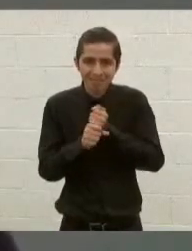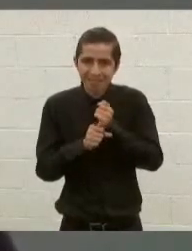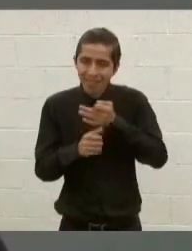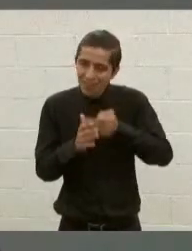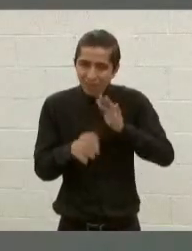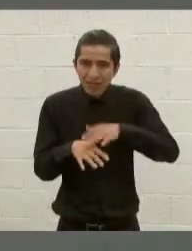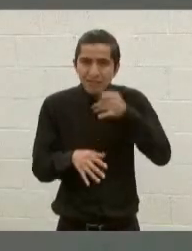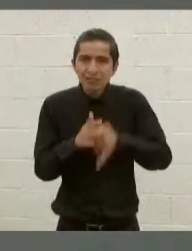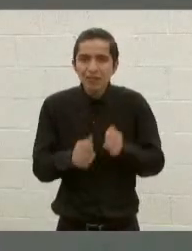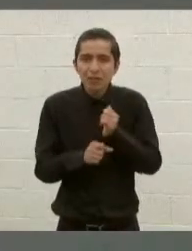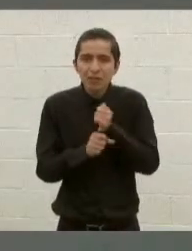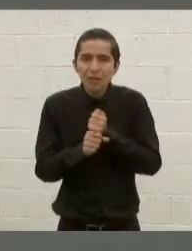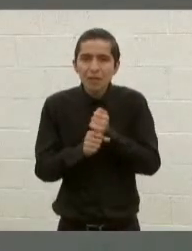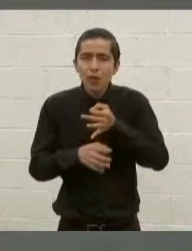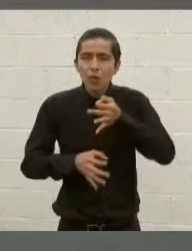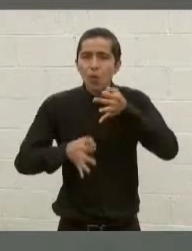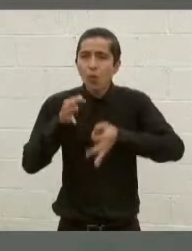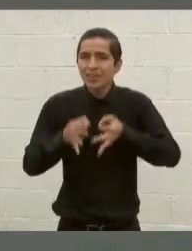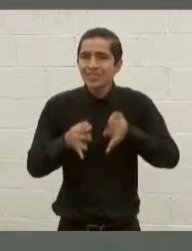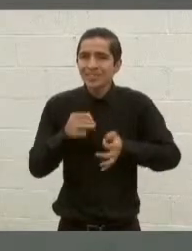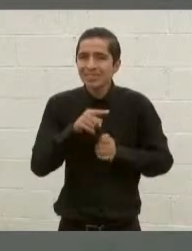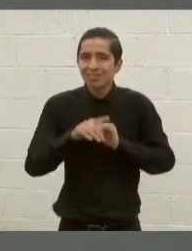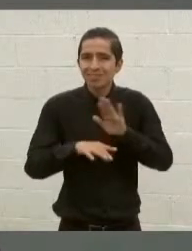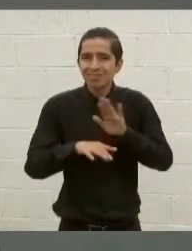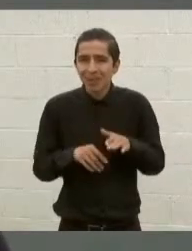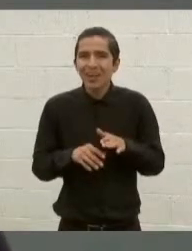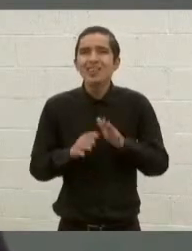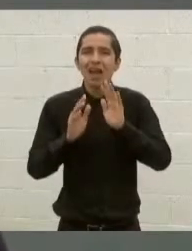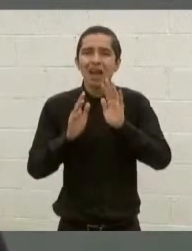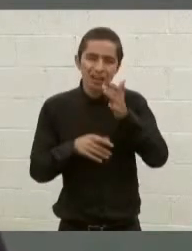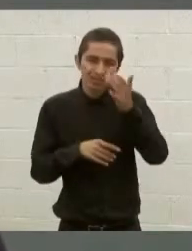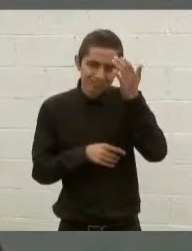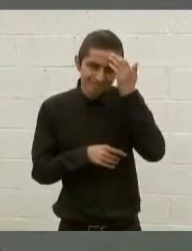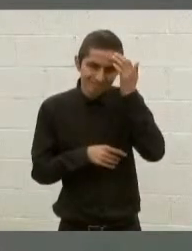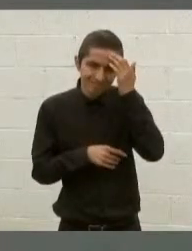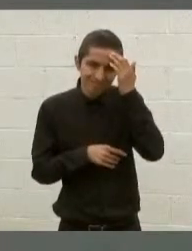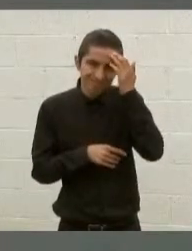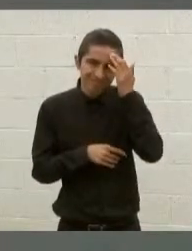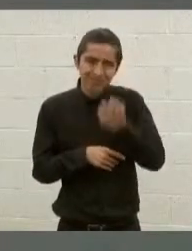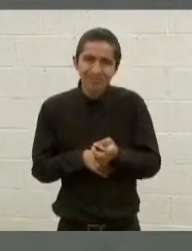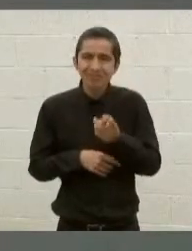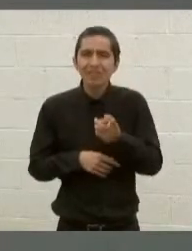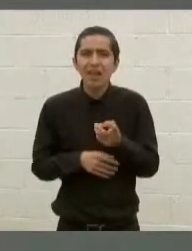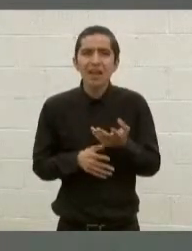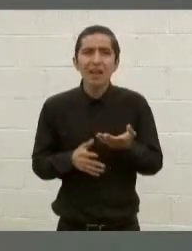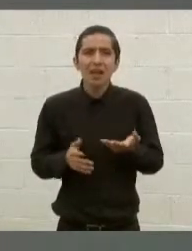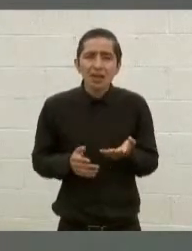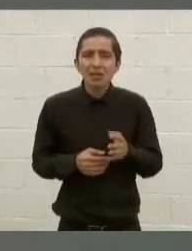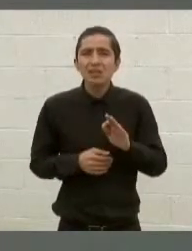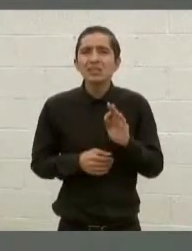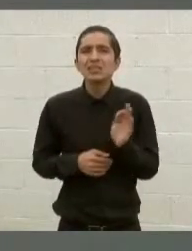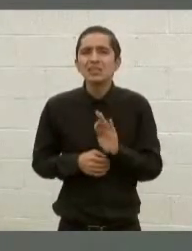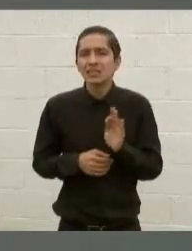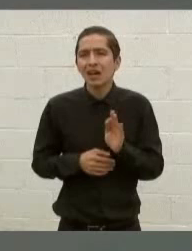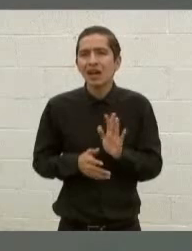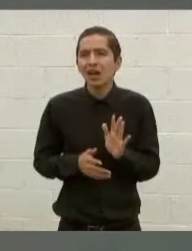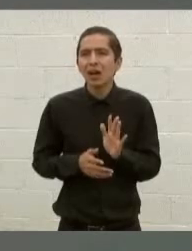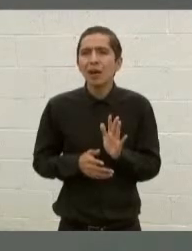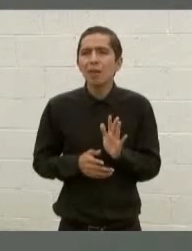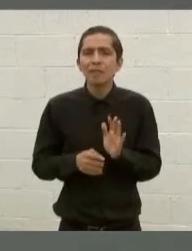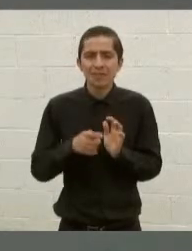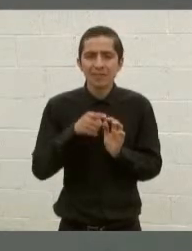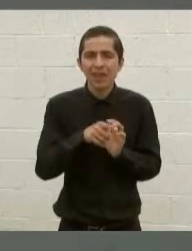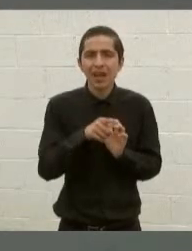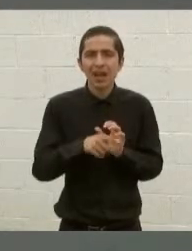del juez, según es ya conocido, es alguna eventual acción del propio